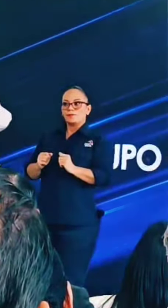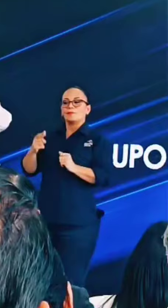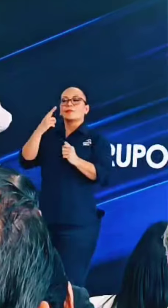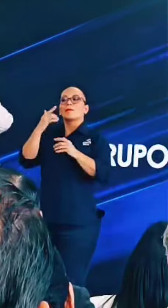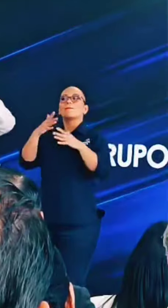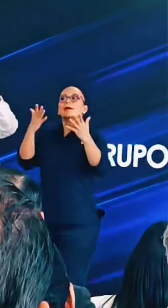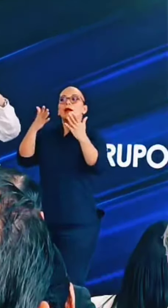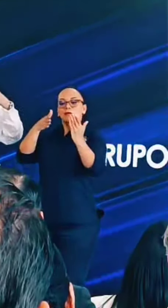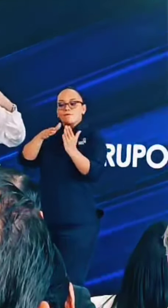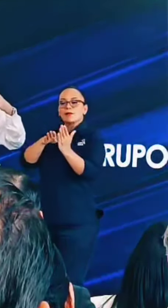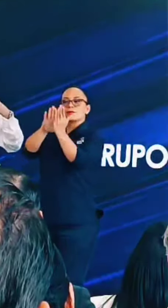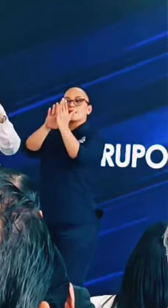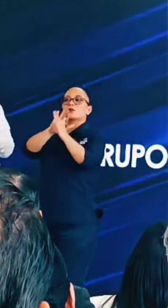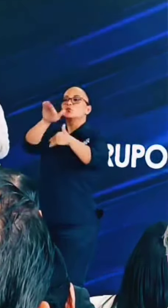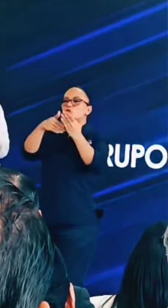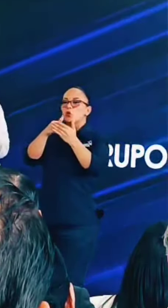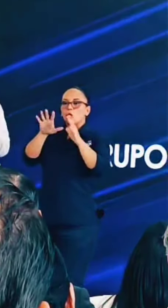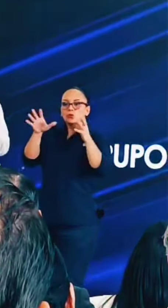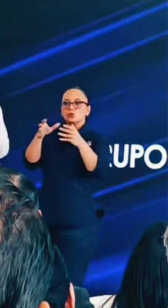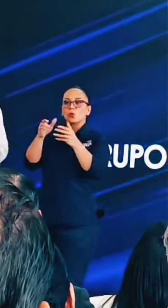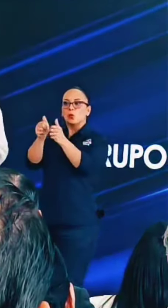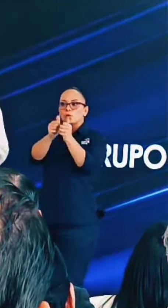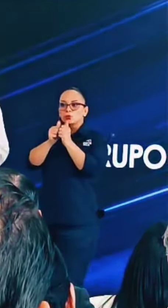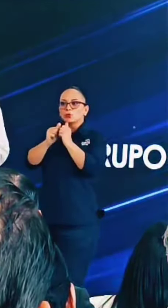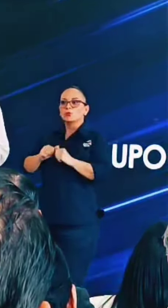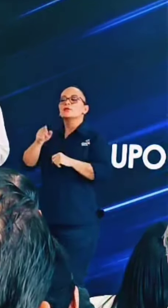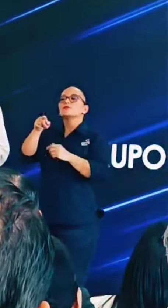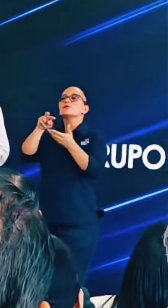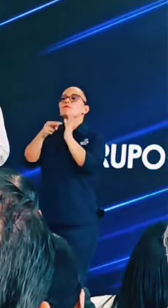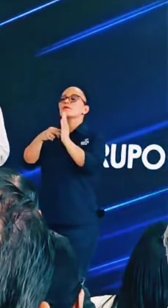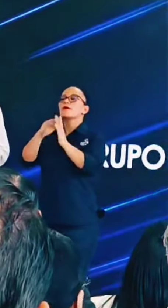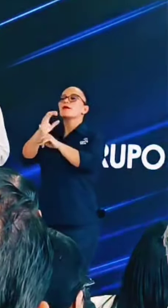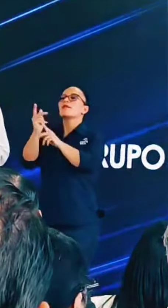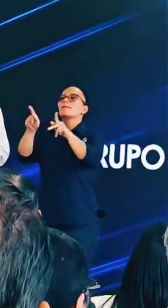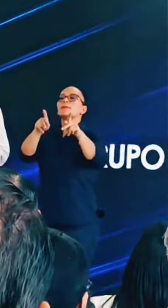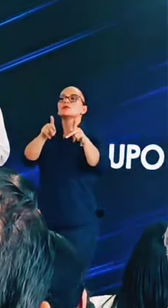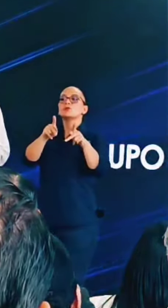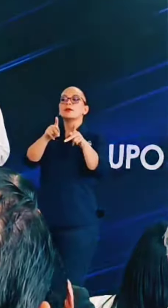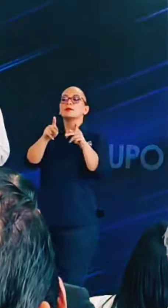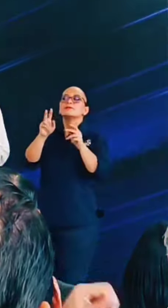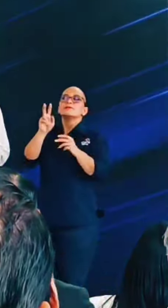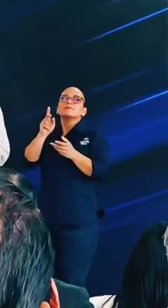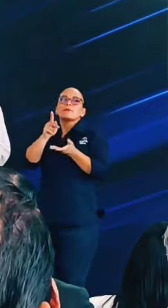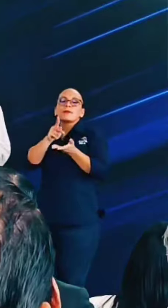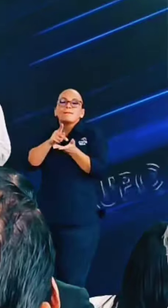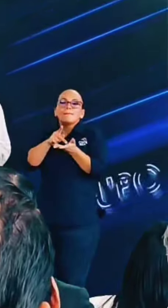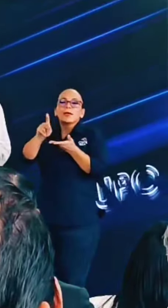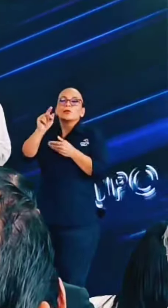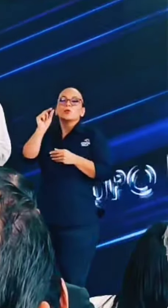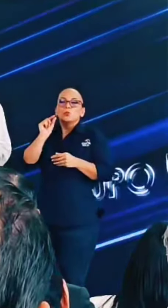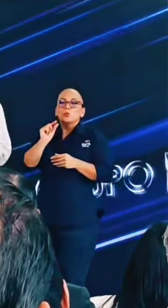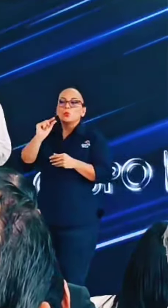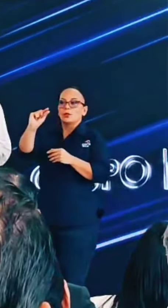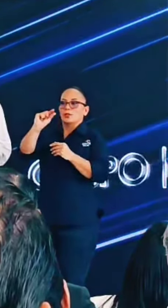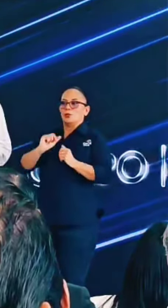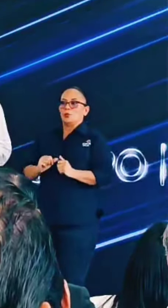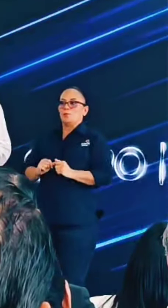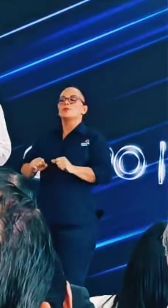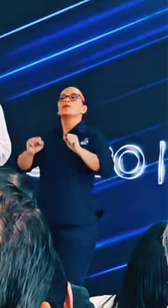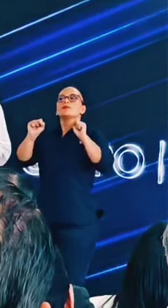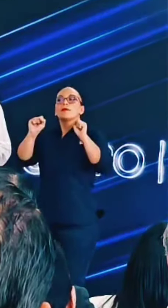los enfrentemos entre todos, hace que cada quien pague un poquito que sí